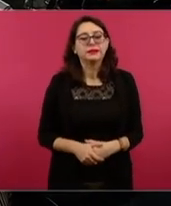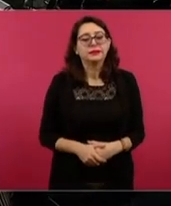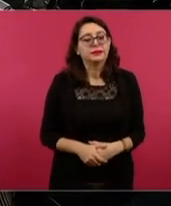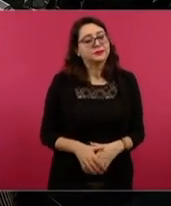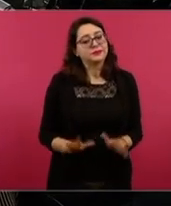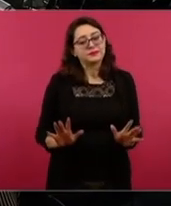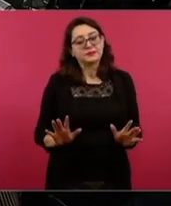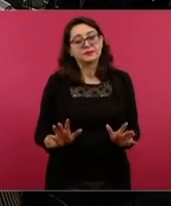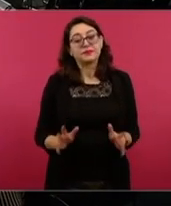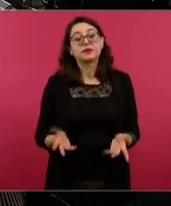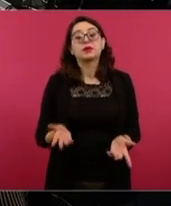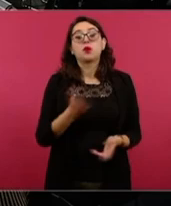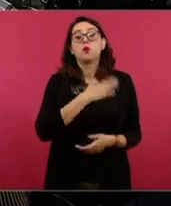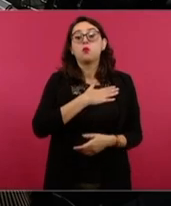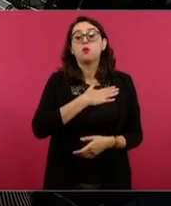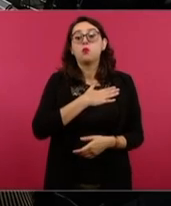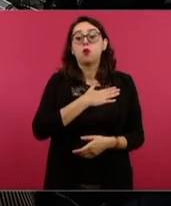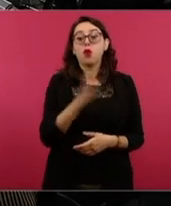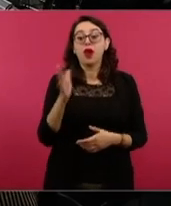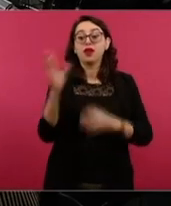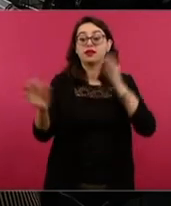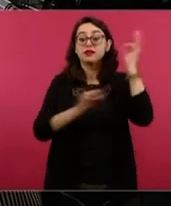Tenemos una muy buena noticia.